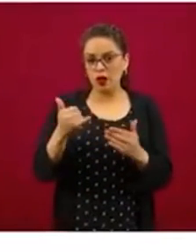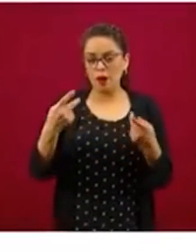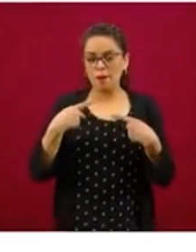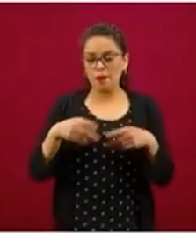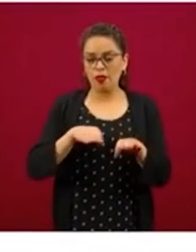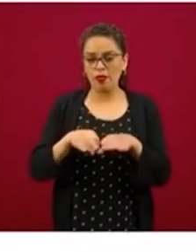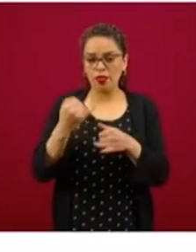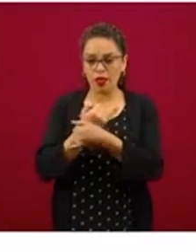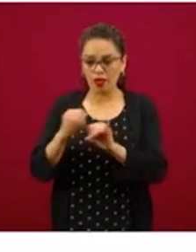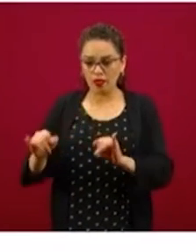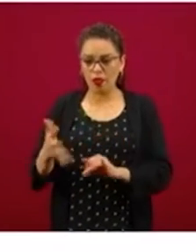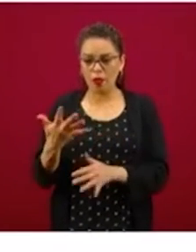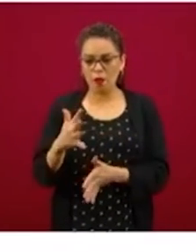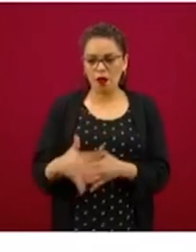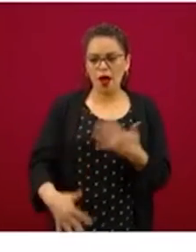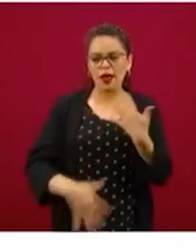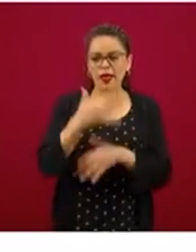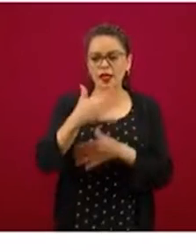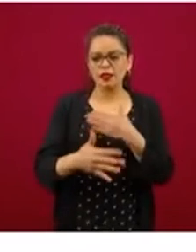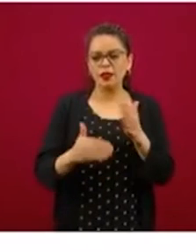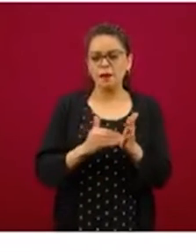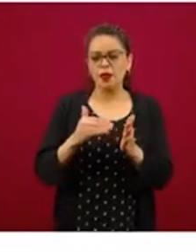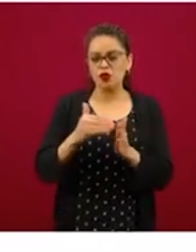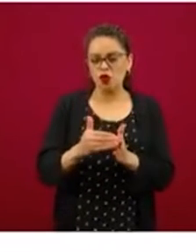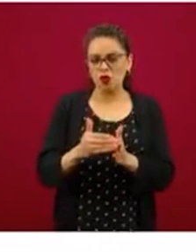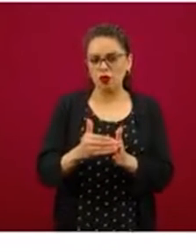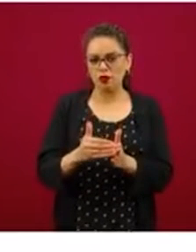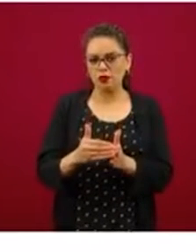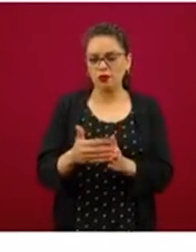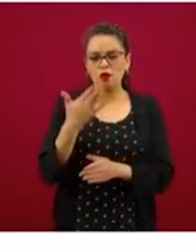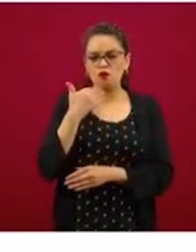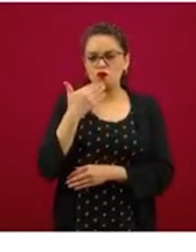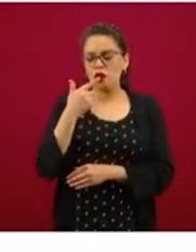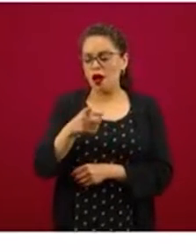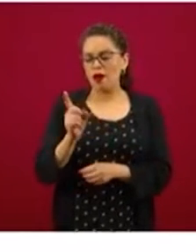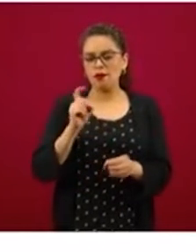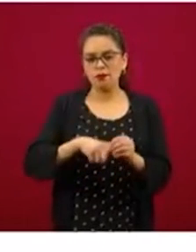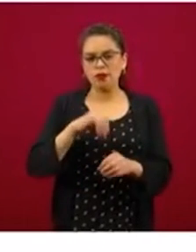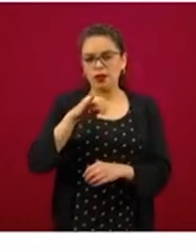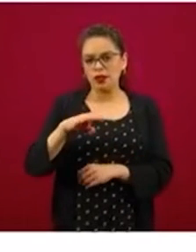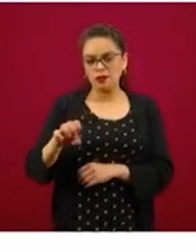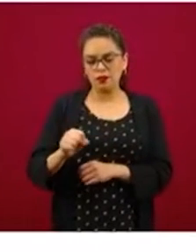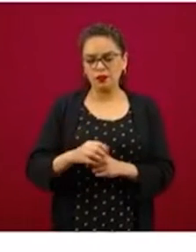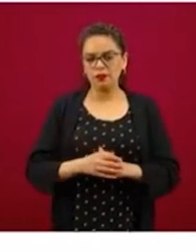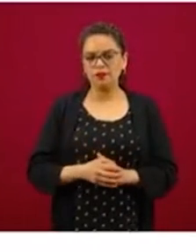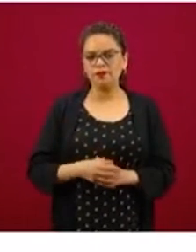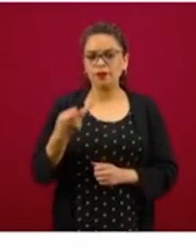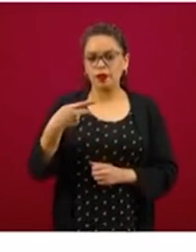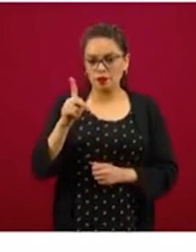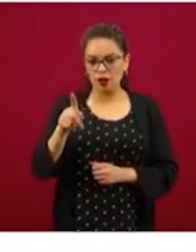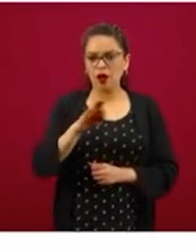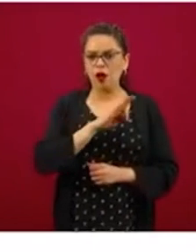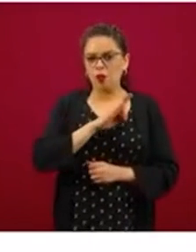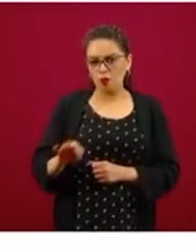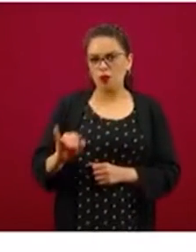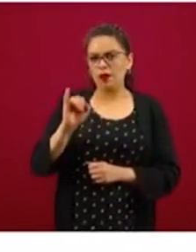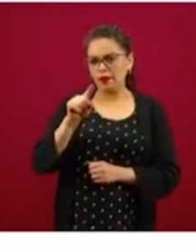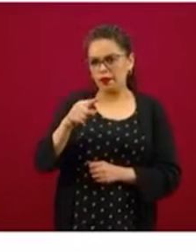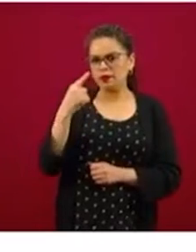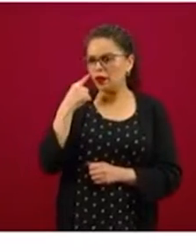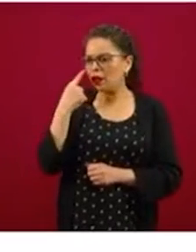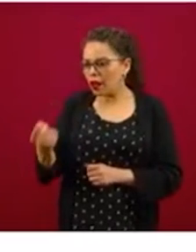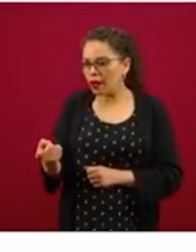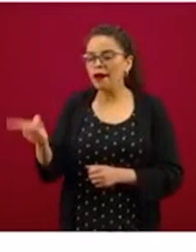se calculan 15 millones que trabajan fuera de la seguridad social, pero que podrían ser considerados trabajadores independientes,